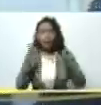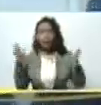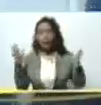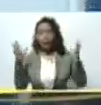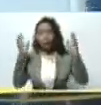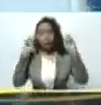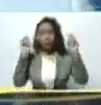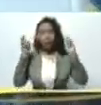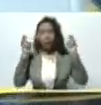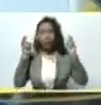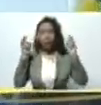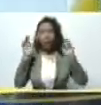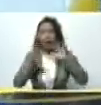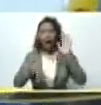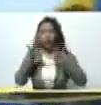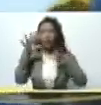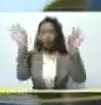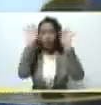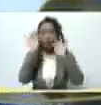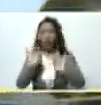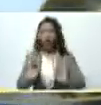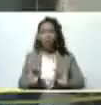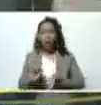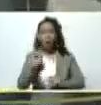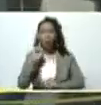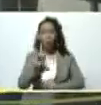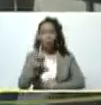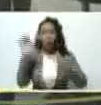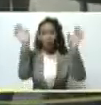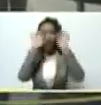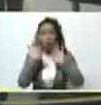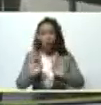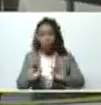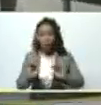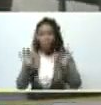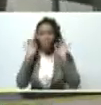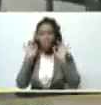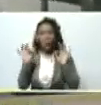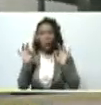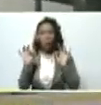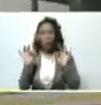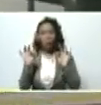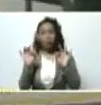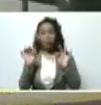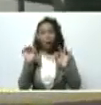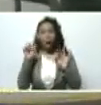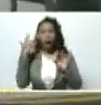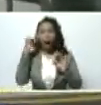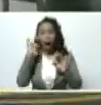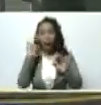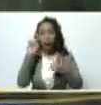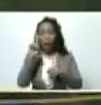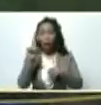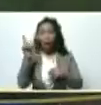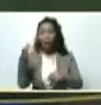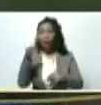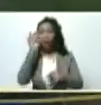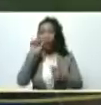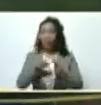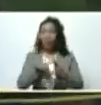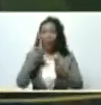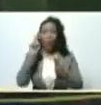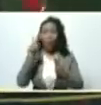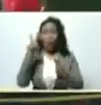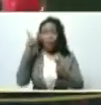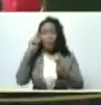tenemos 14 fórmulas una fórmula específica para el grano tenemos una para el café una